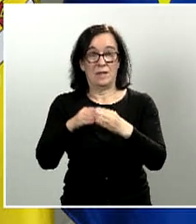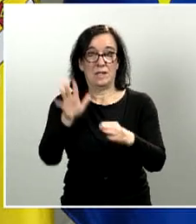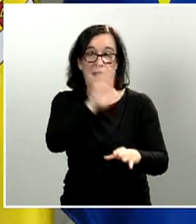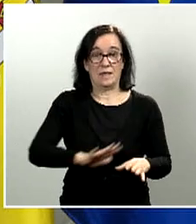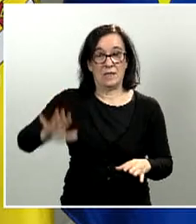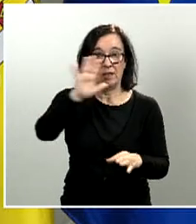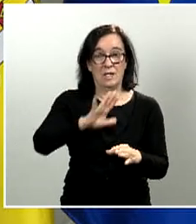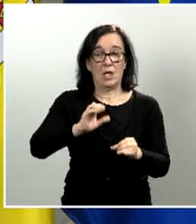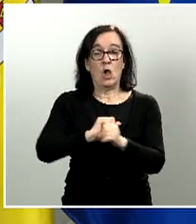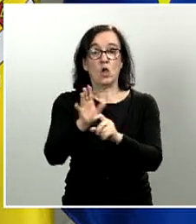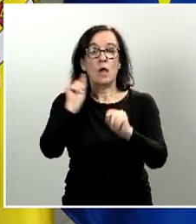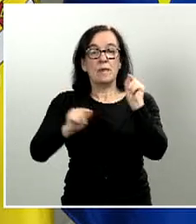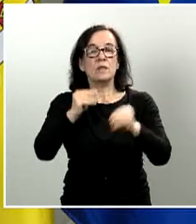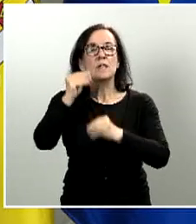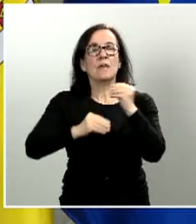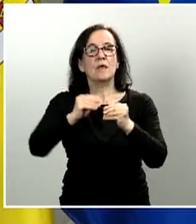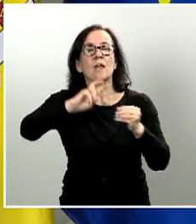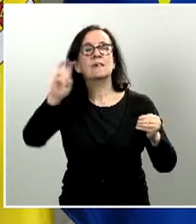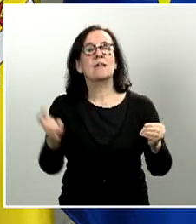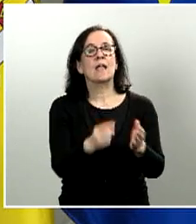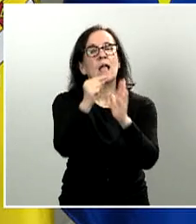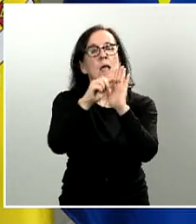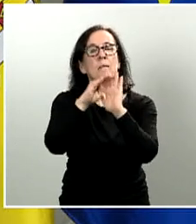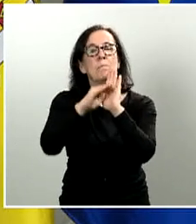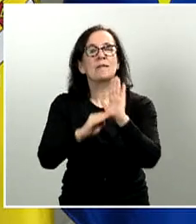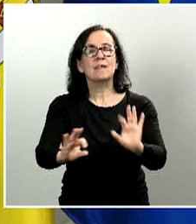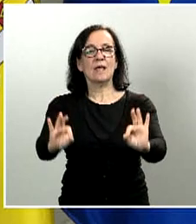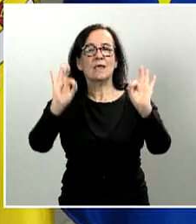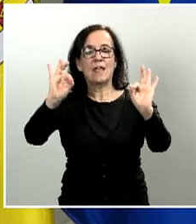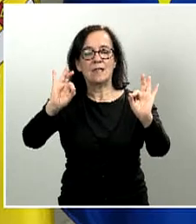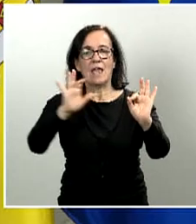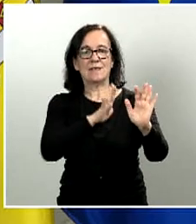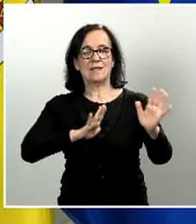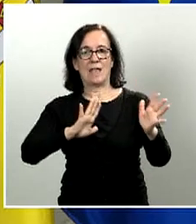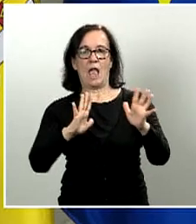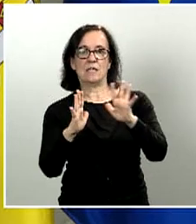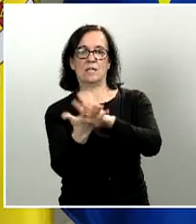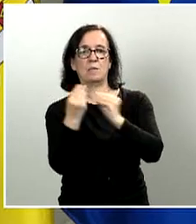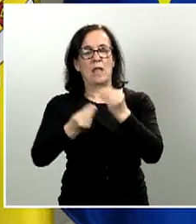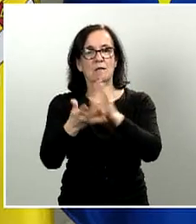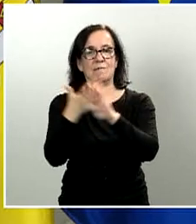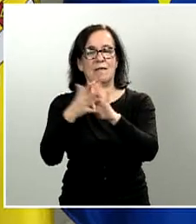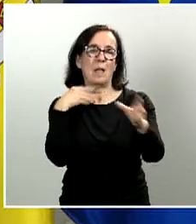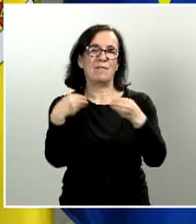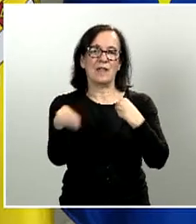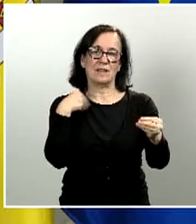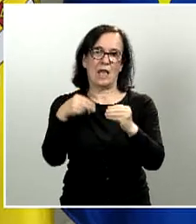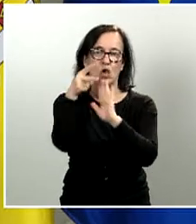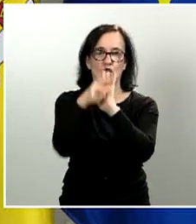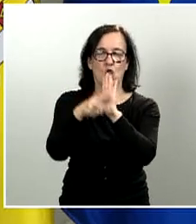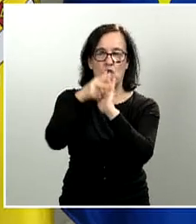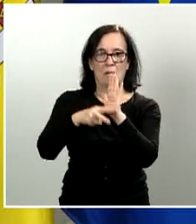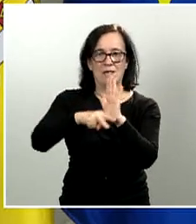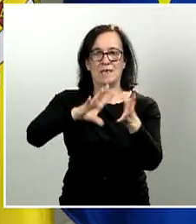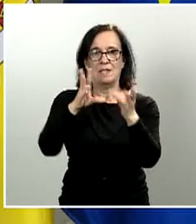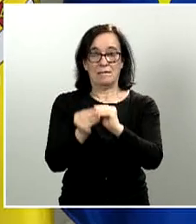-19, se establecen una serie de medidas excepcionales y transitorias para agilizar, para flexibilizar las normas aplicables. Y,